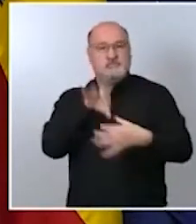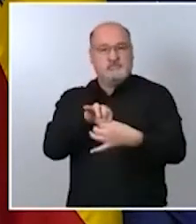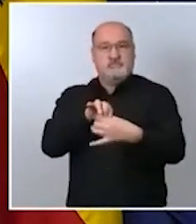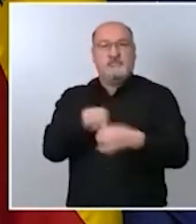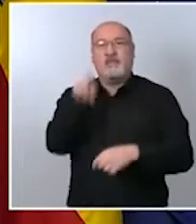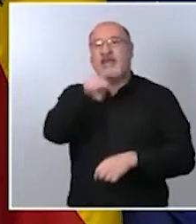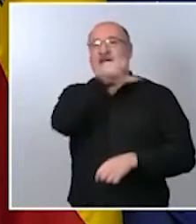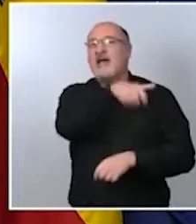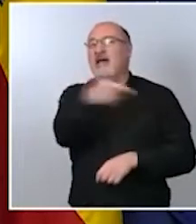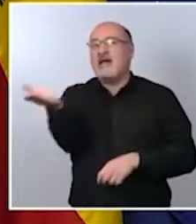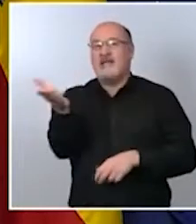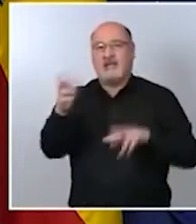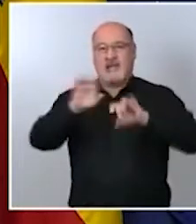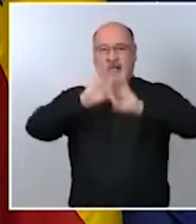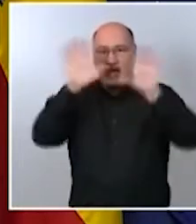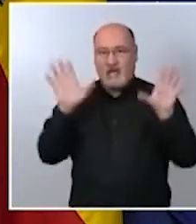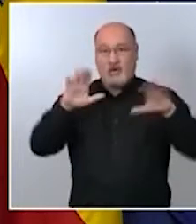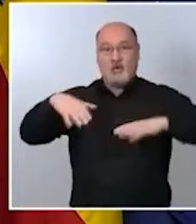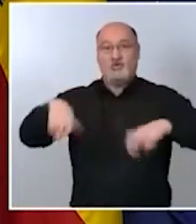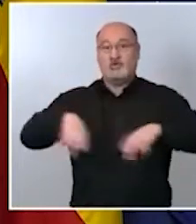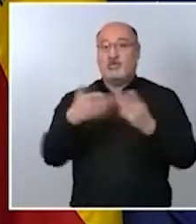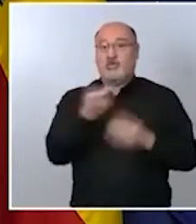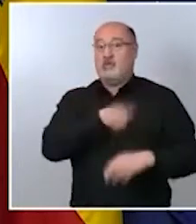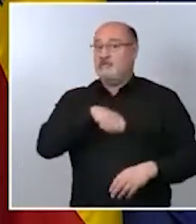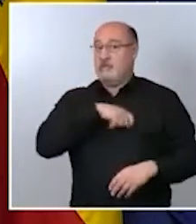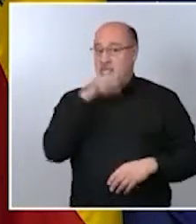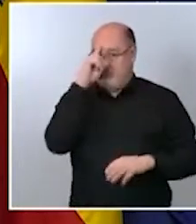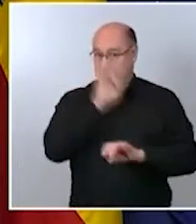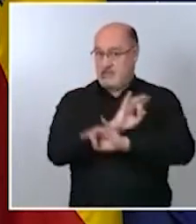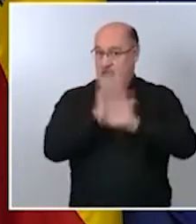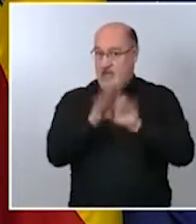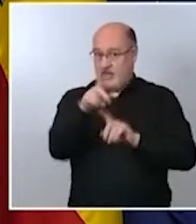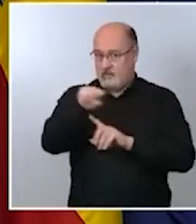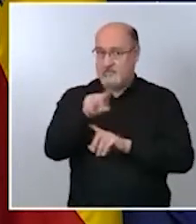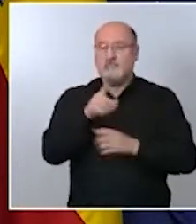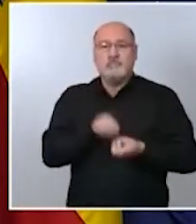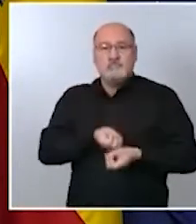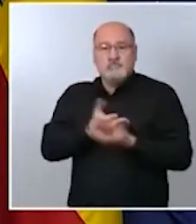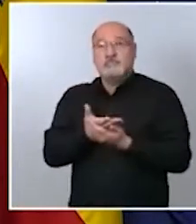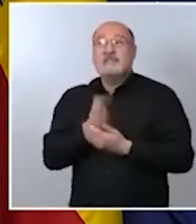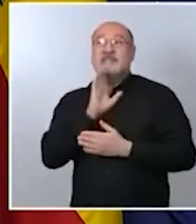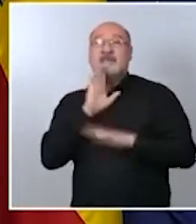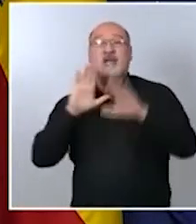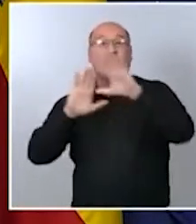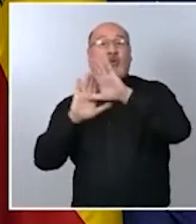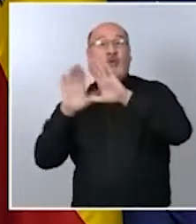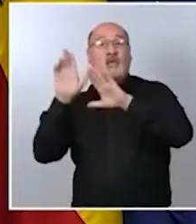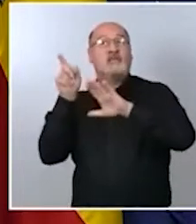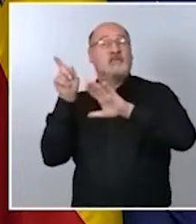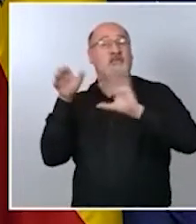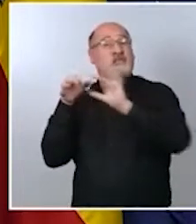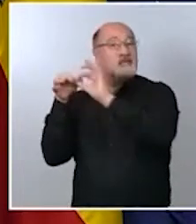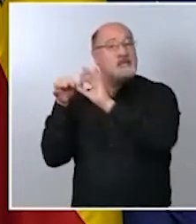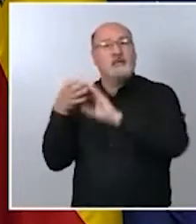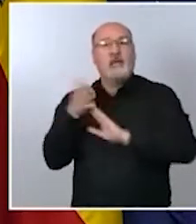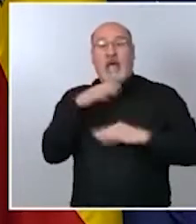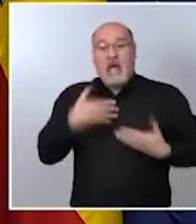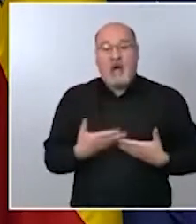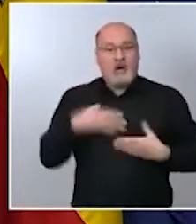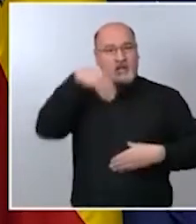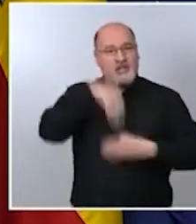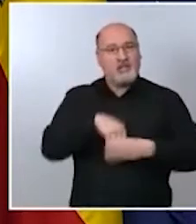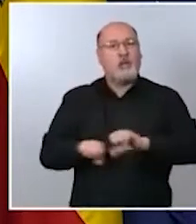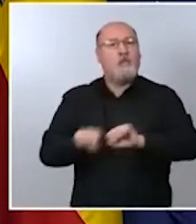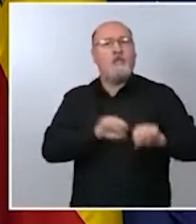sociedad española y en este caso más preguntado por la Comunidad de Madrid tenemos dentro de la la protección civil nuestras